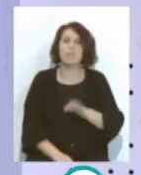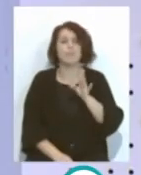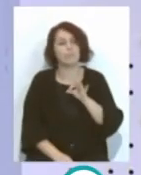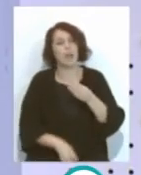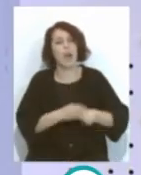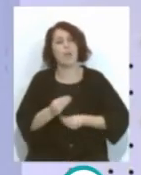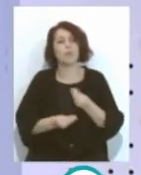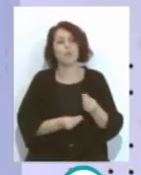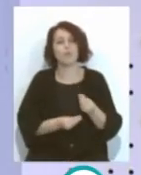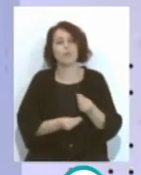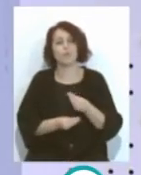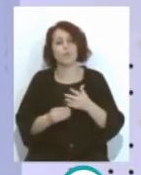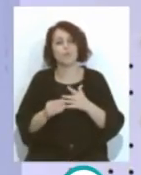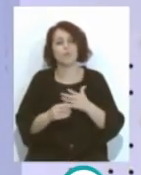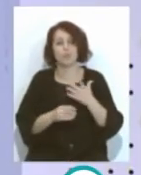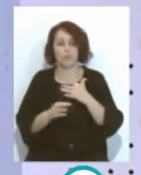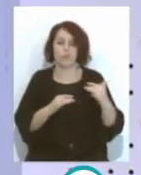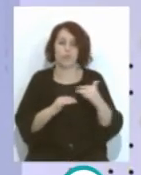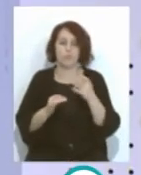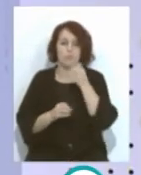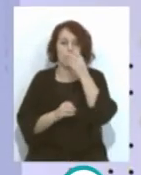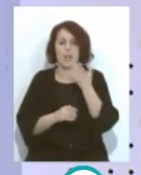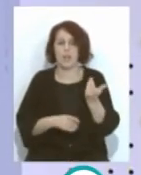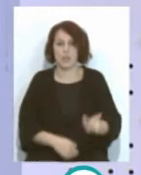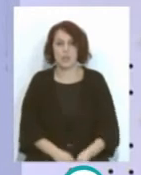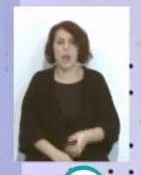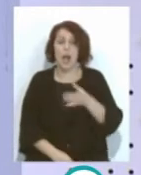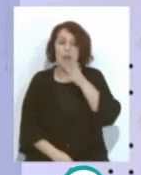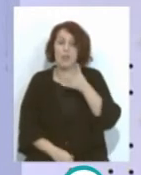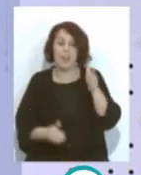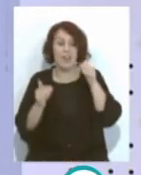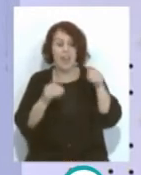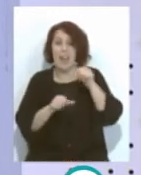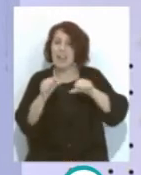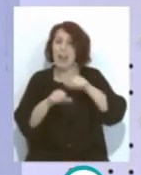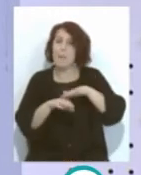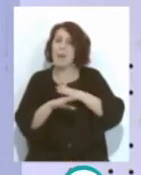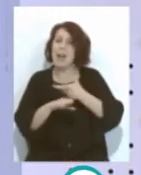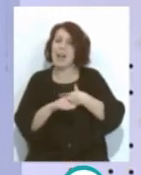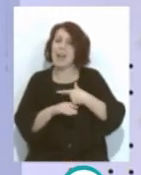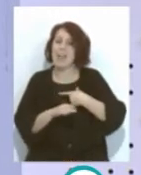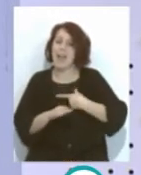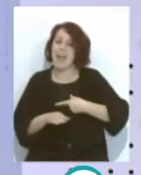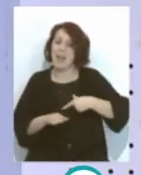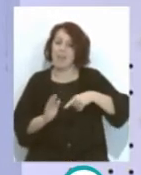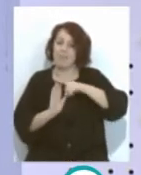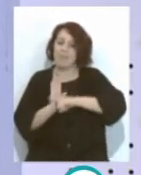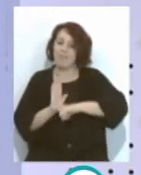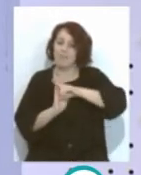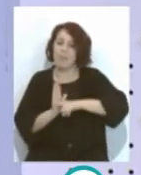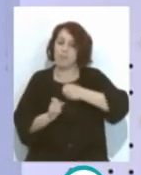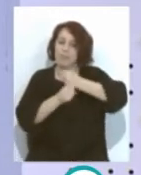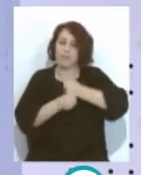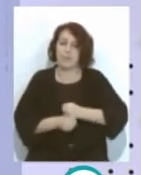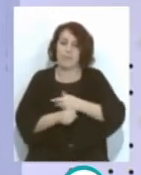También un buen torneo Y ahora lo que le va a permitir Es centrarse en la liga Para intentar afianzarse En las posiciones Que se encuentran En estos